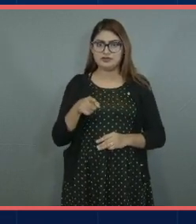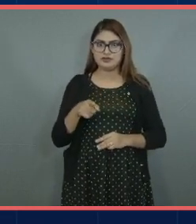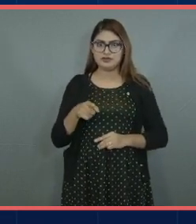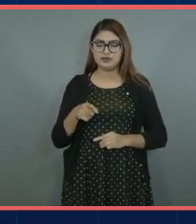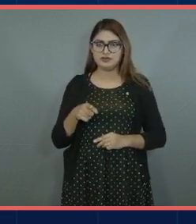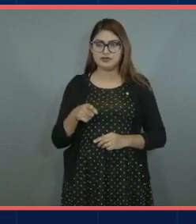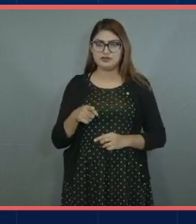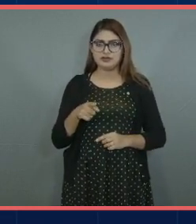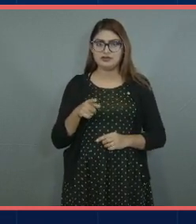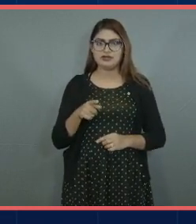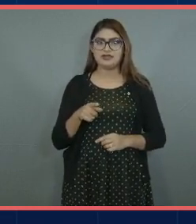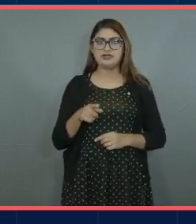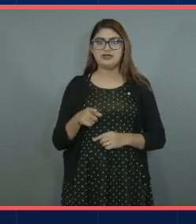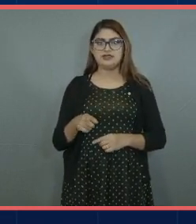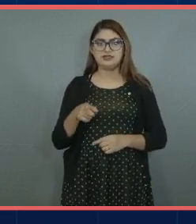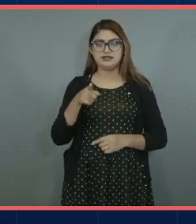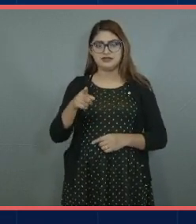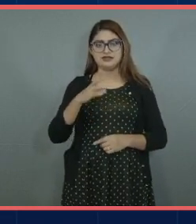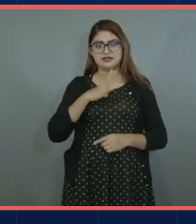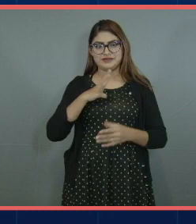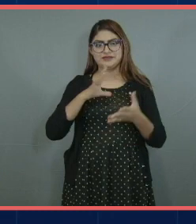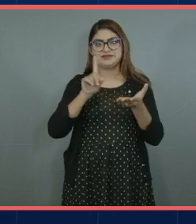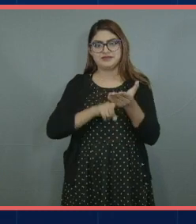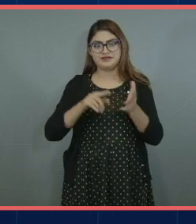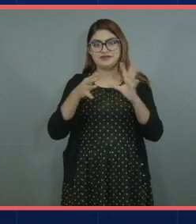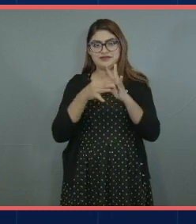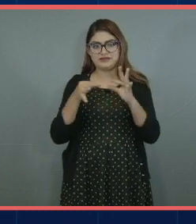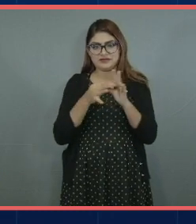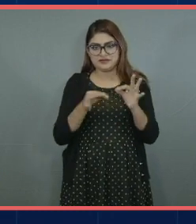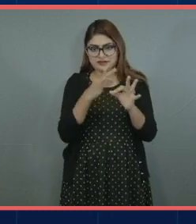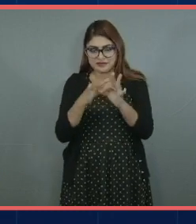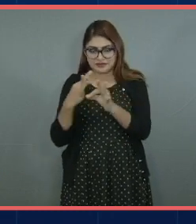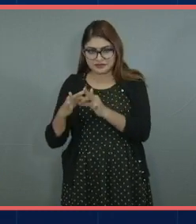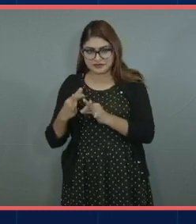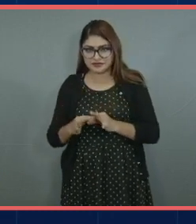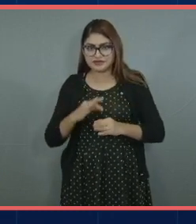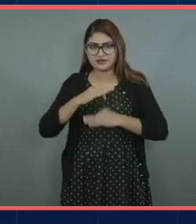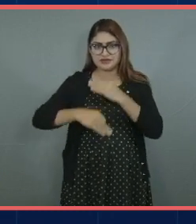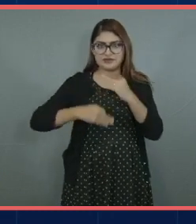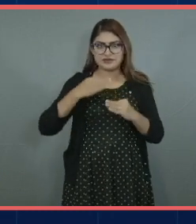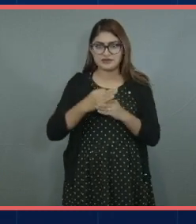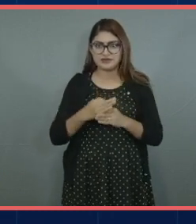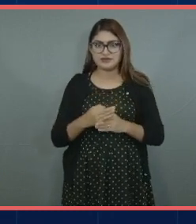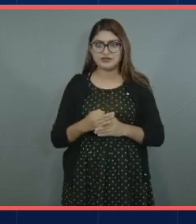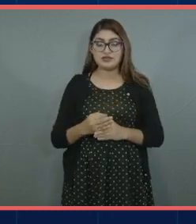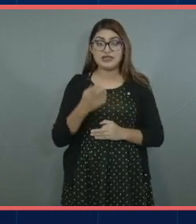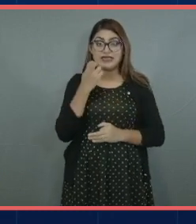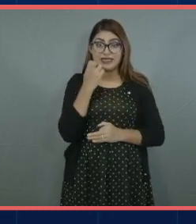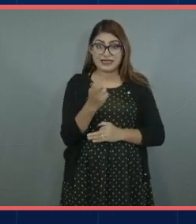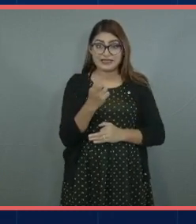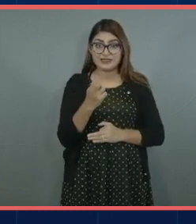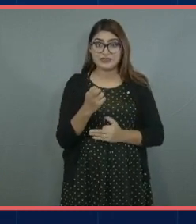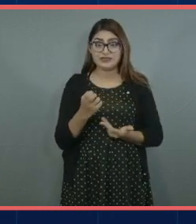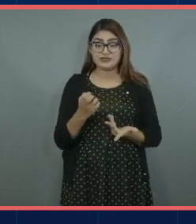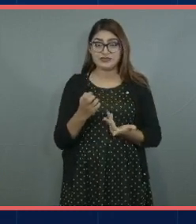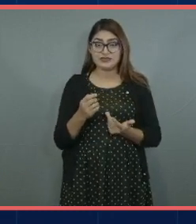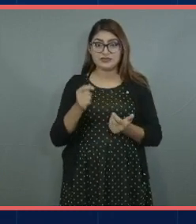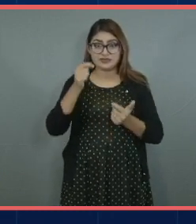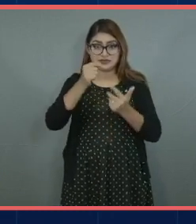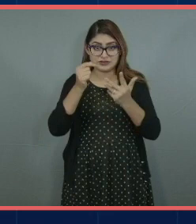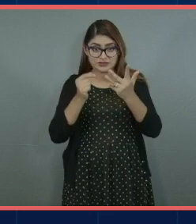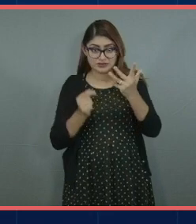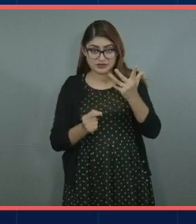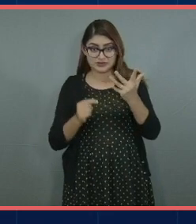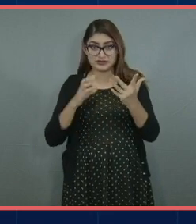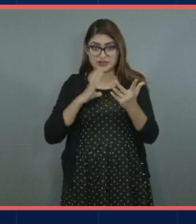siempre hay que ser disciplinados constantes hay que ver todos esos pequeños tropiezos